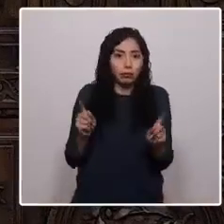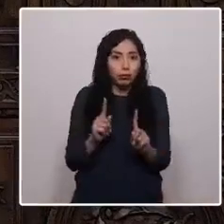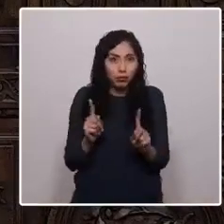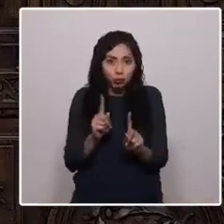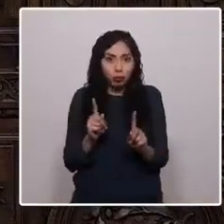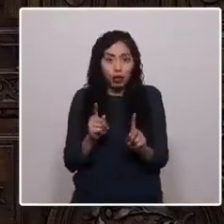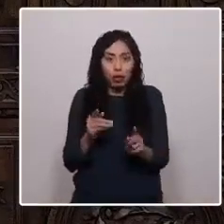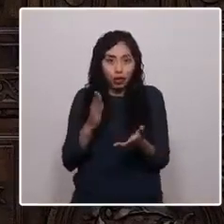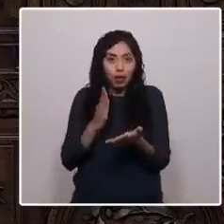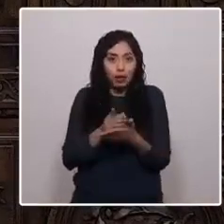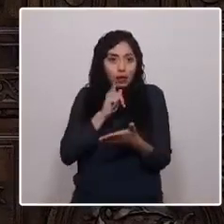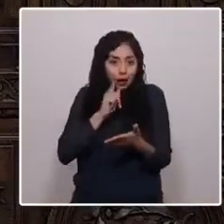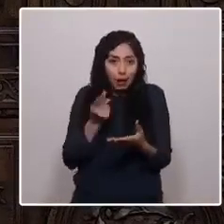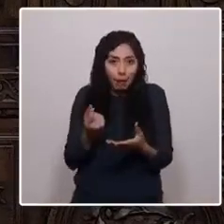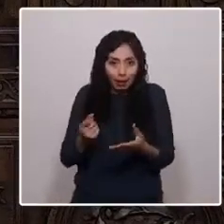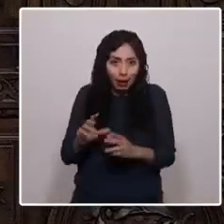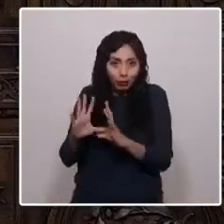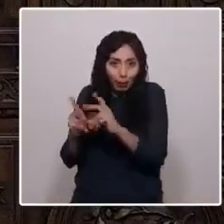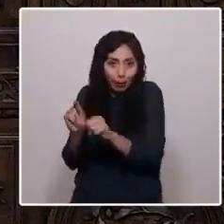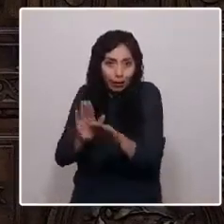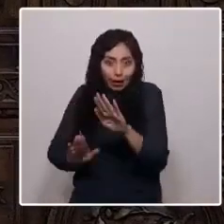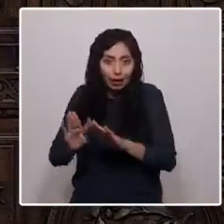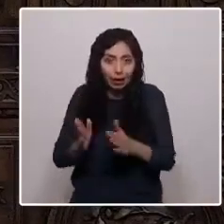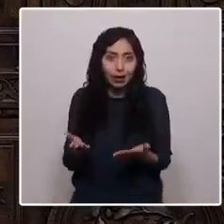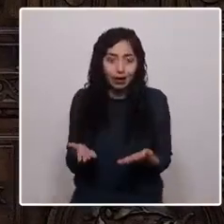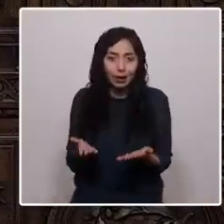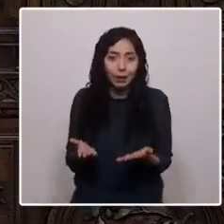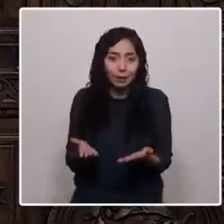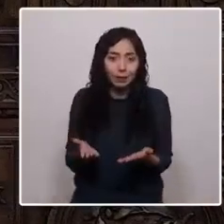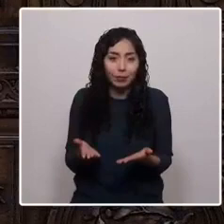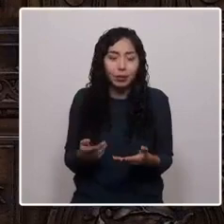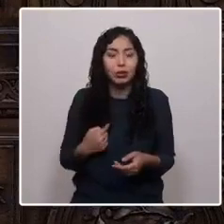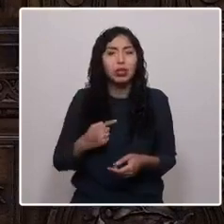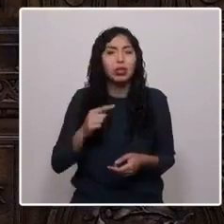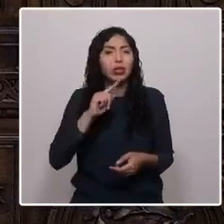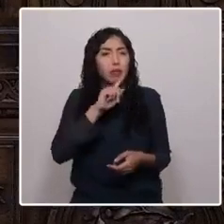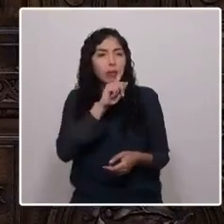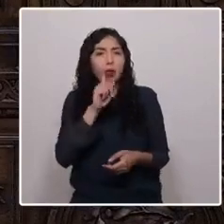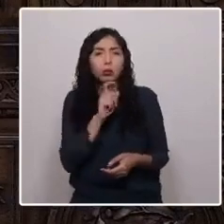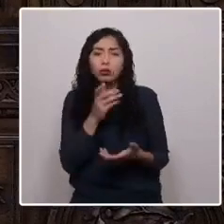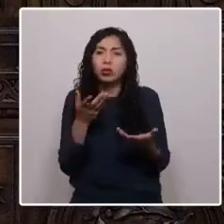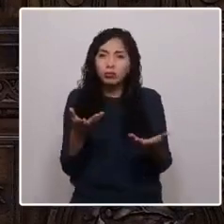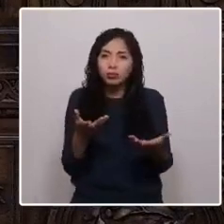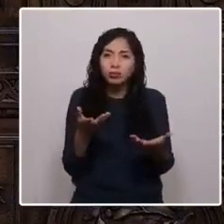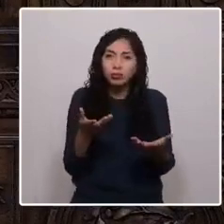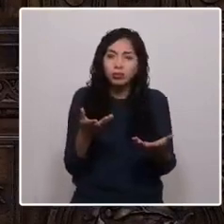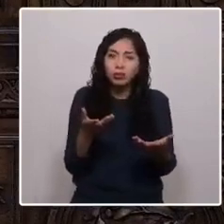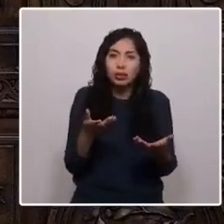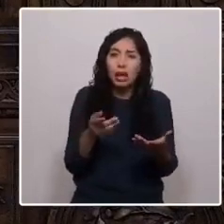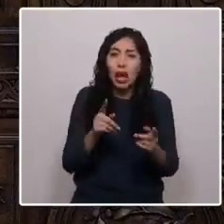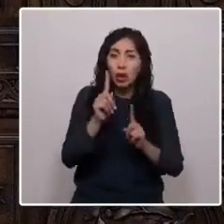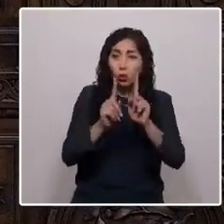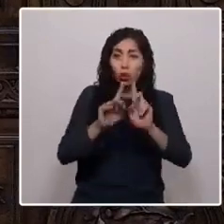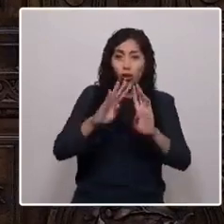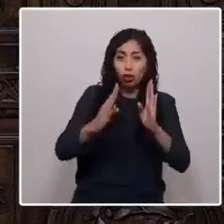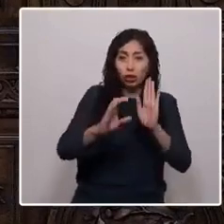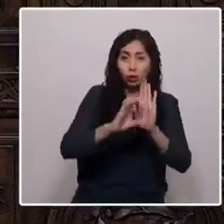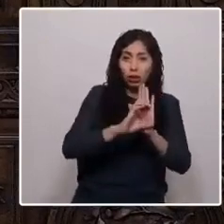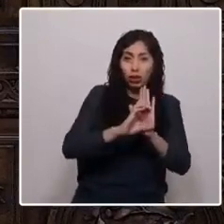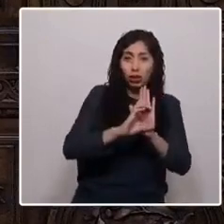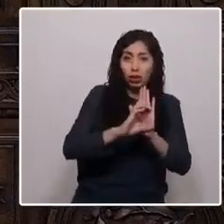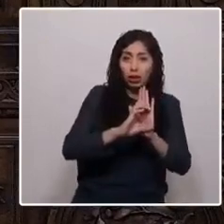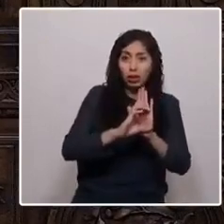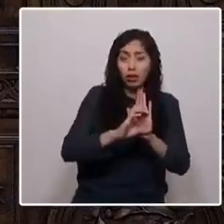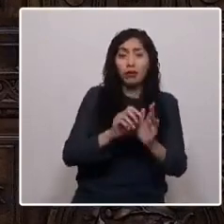Me pregunto, entonces, que el verdadero sentido del órgano constituyente se pretenda, en algunos casos, no escuchar a las